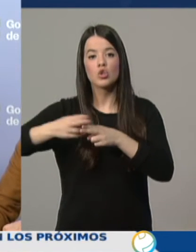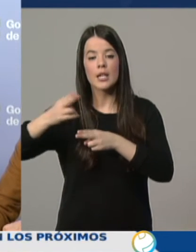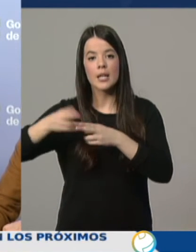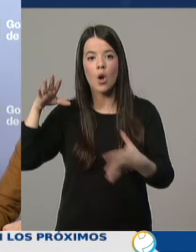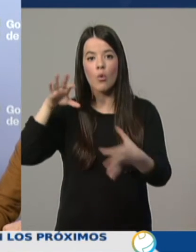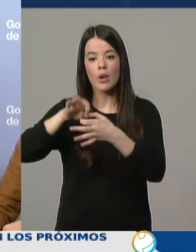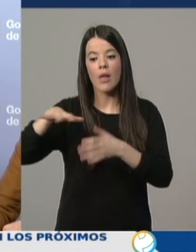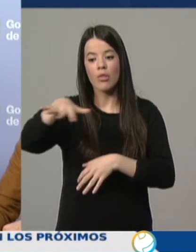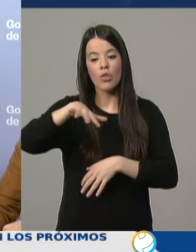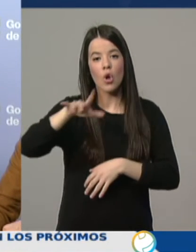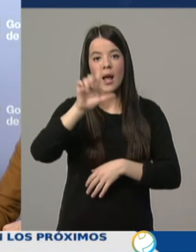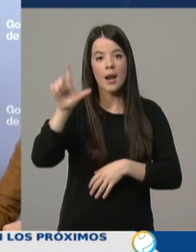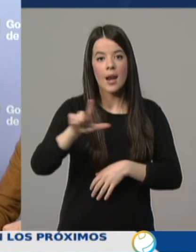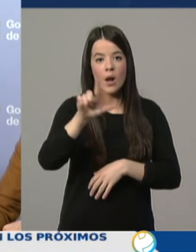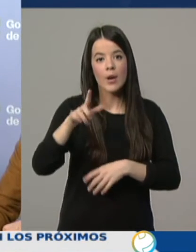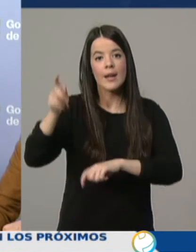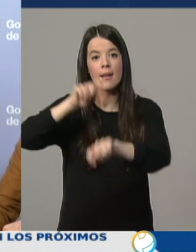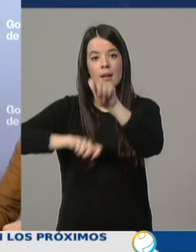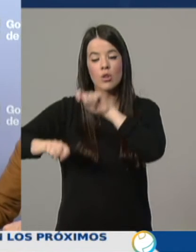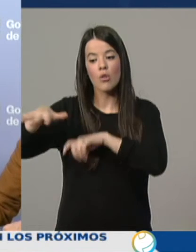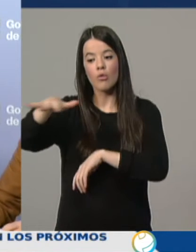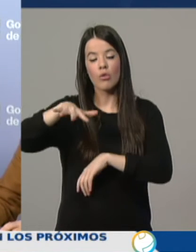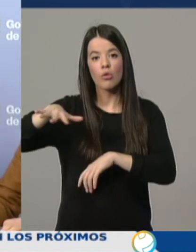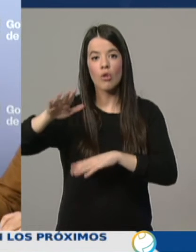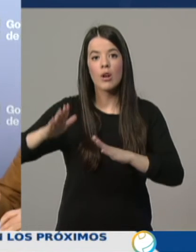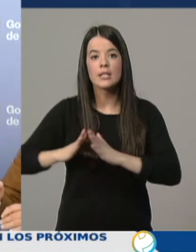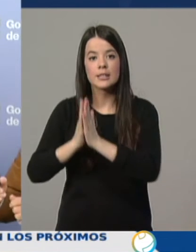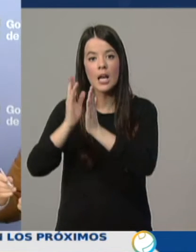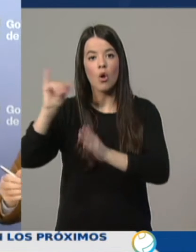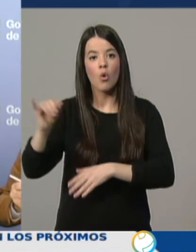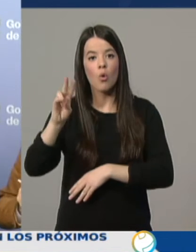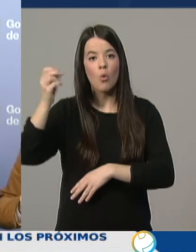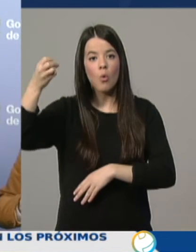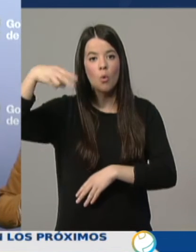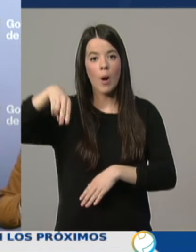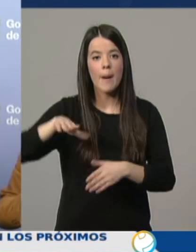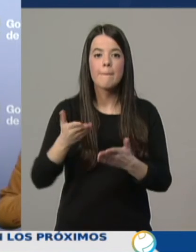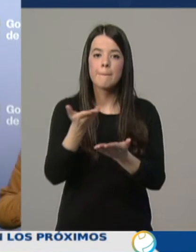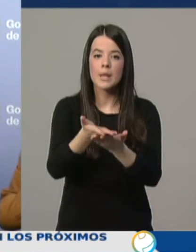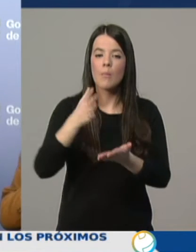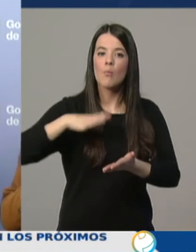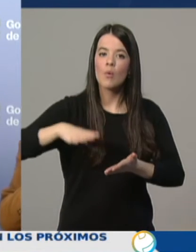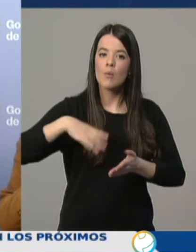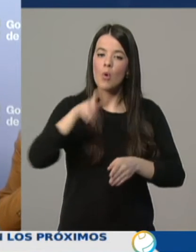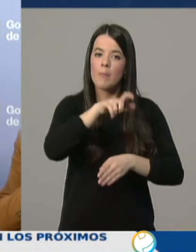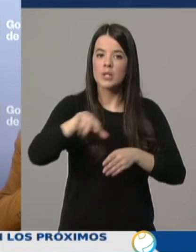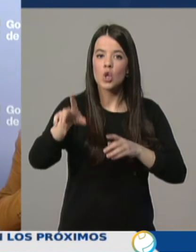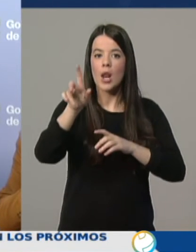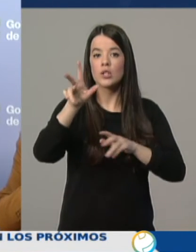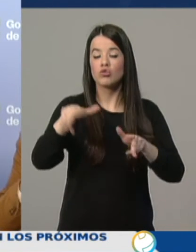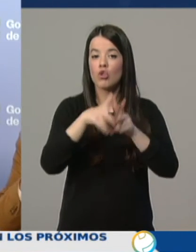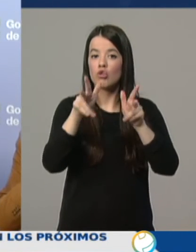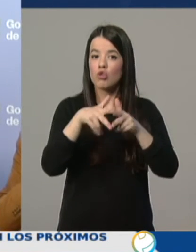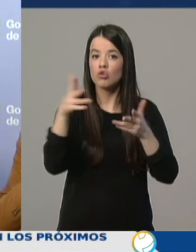Zona de la Laurel y Asociación Zona Calle San Juan apelan a la responsabilidad de todos sus asociados y hacen